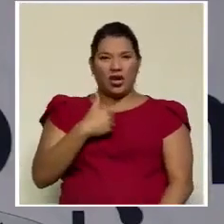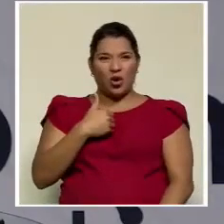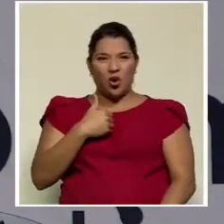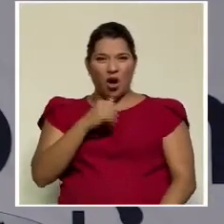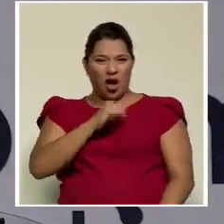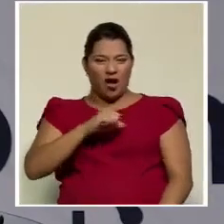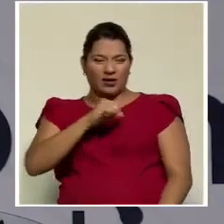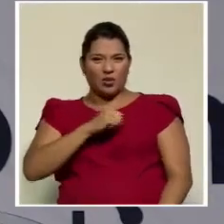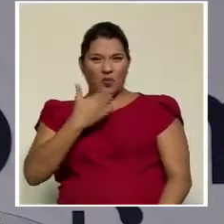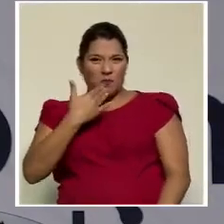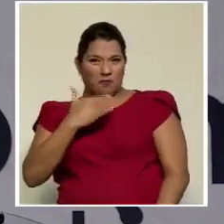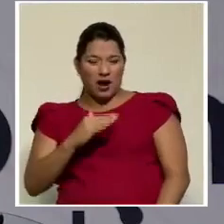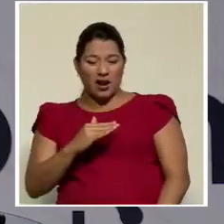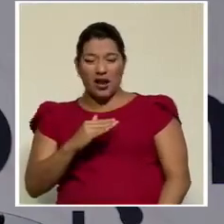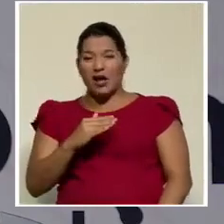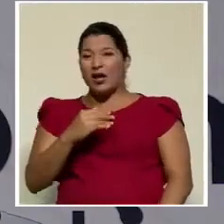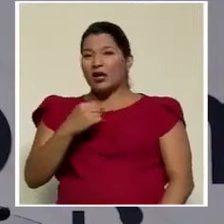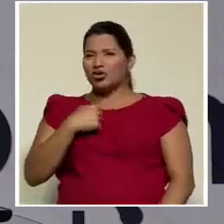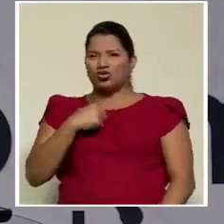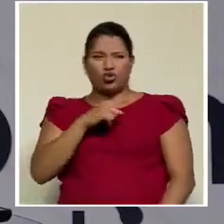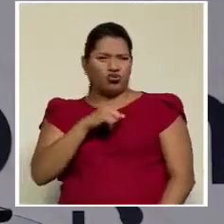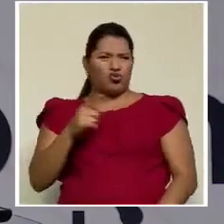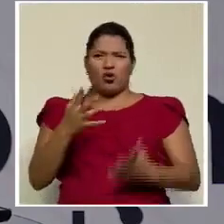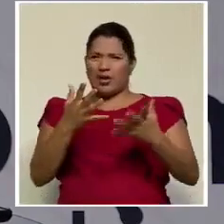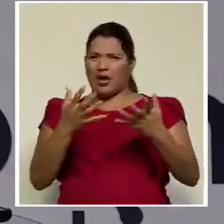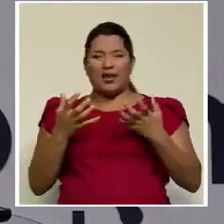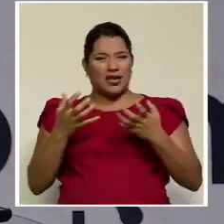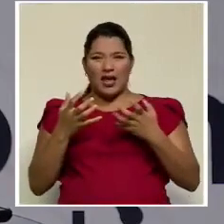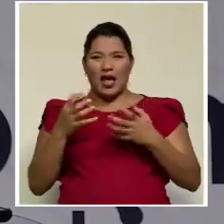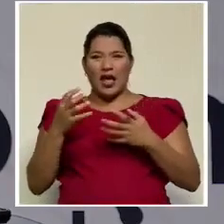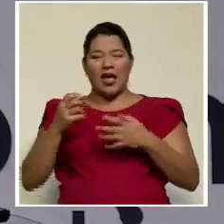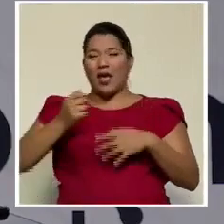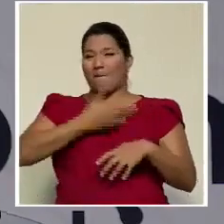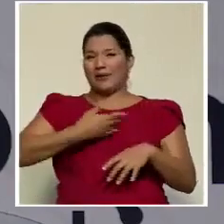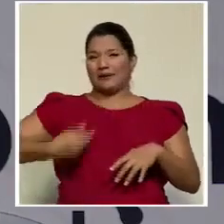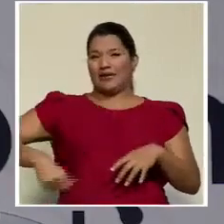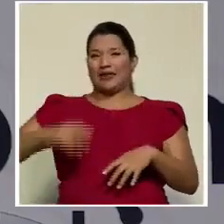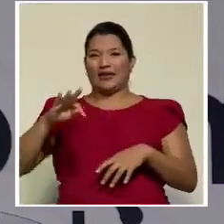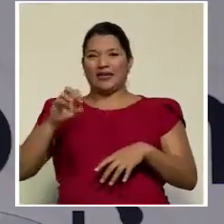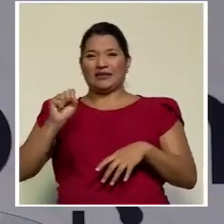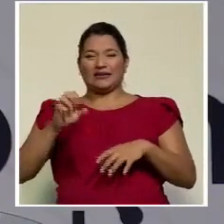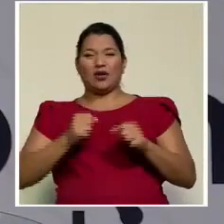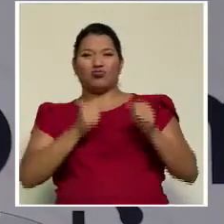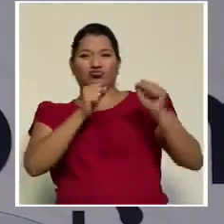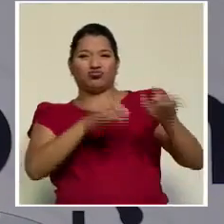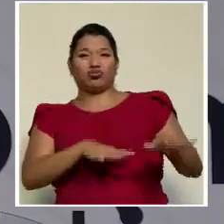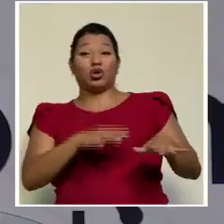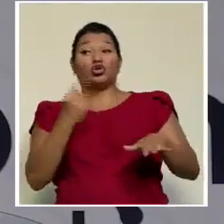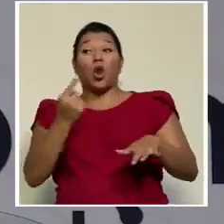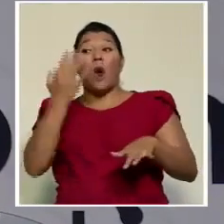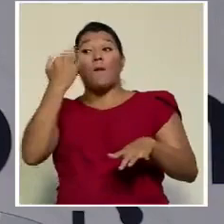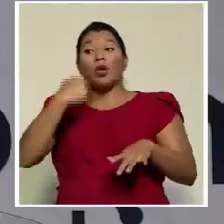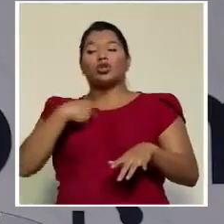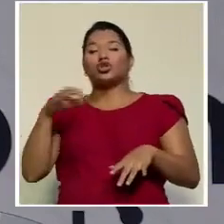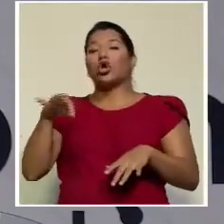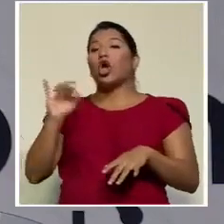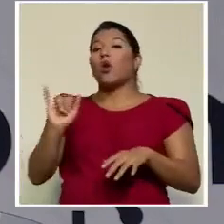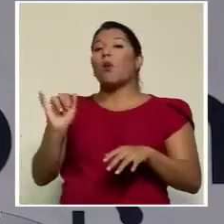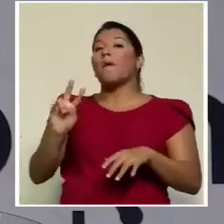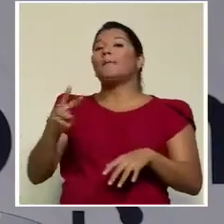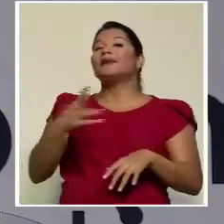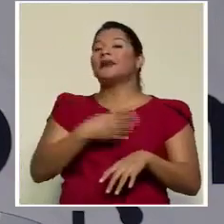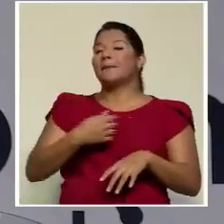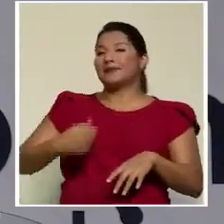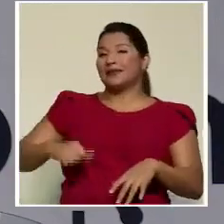declaraciones, con el hecho de que doña Lupita se haya postulado o la que tenga que postularla a la vicepresidencia. No, no, nadie